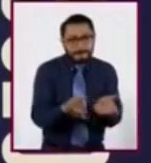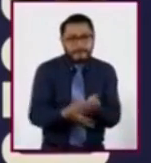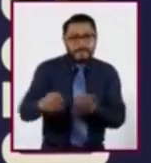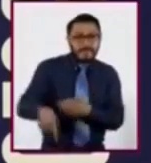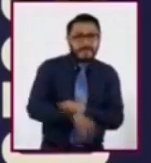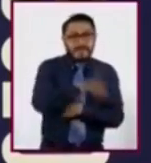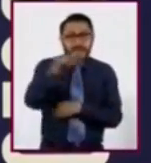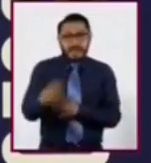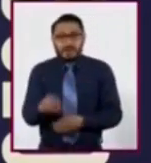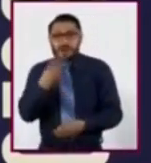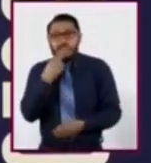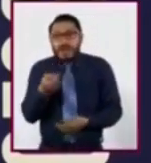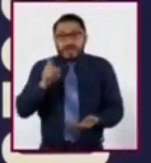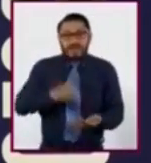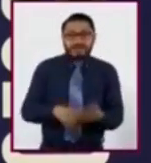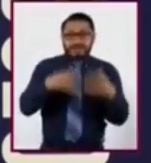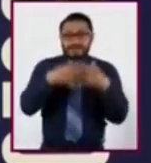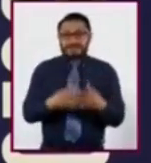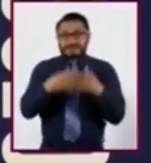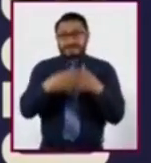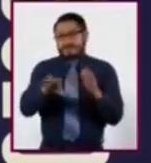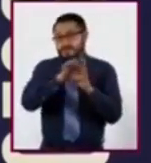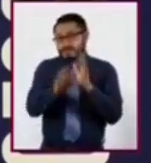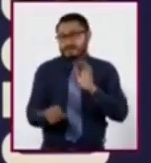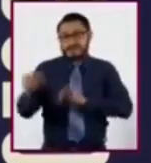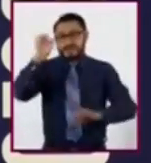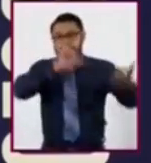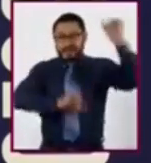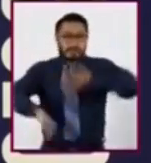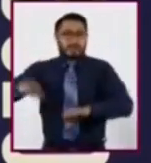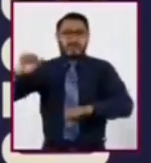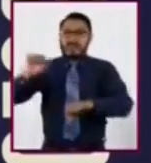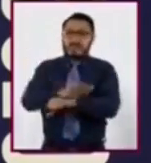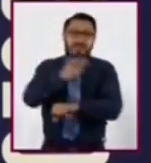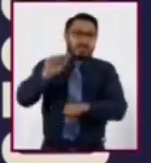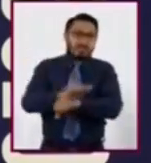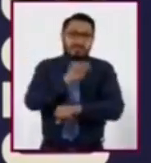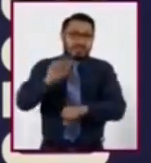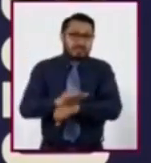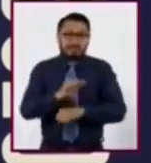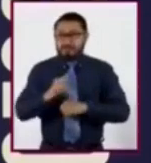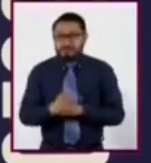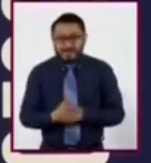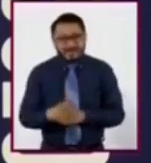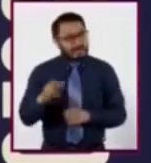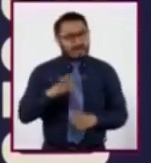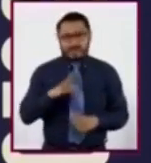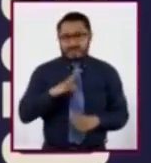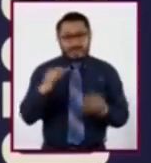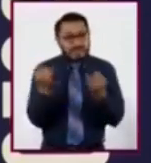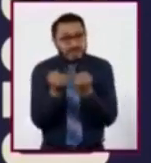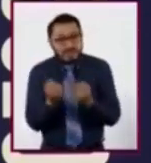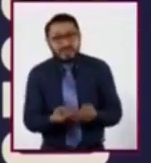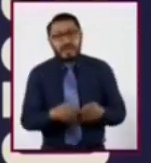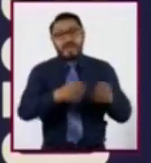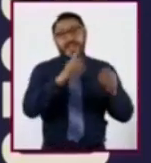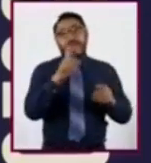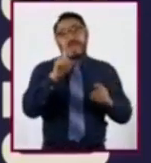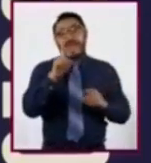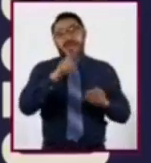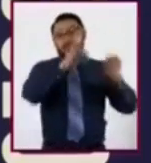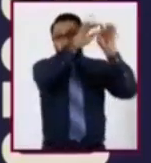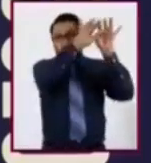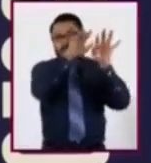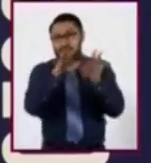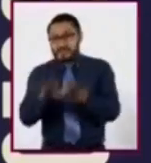utilizados en industrias como la química o la automotriz. También de las montañas se pueden aprovechar las caídas de agua para generar energía